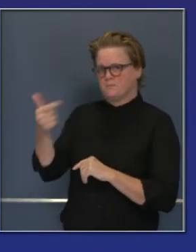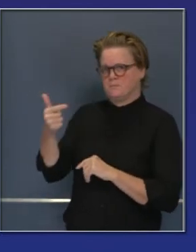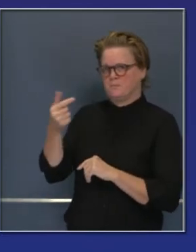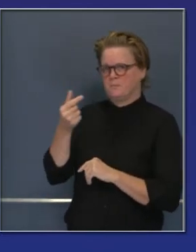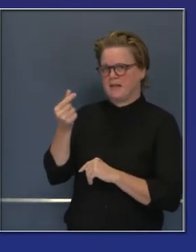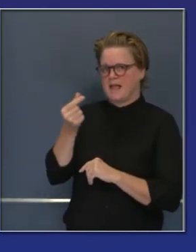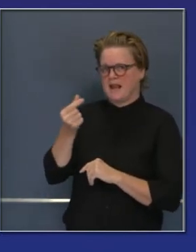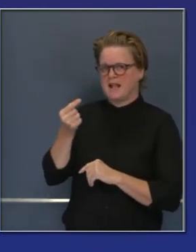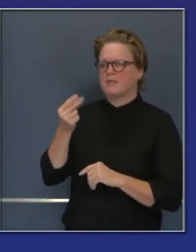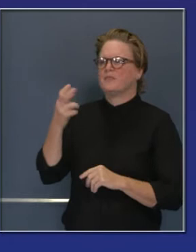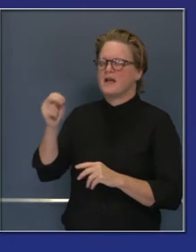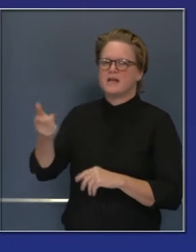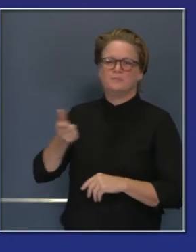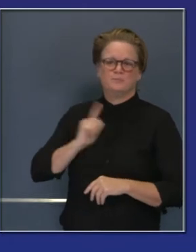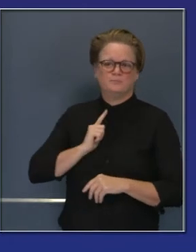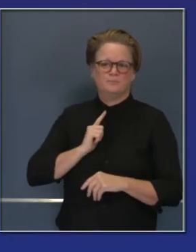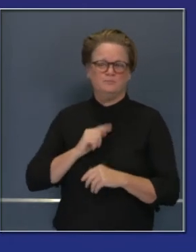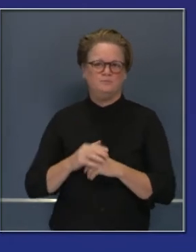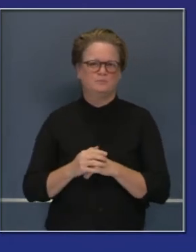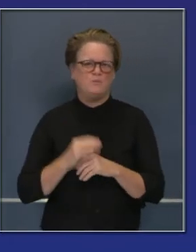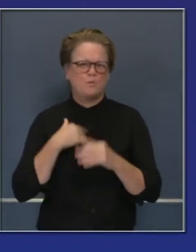sus preguntas. Dr. Galley.